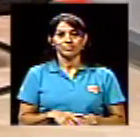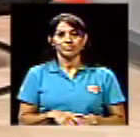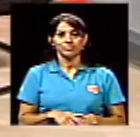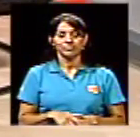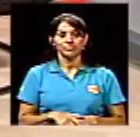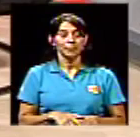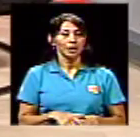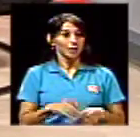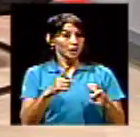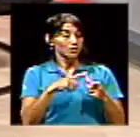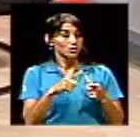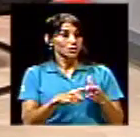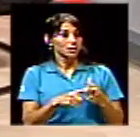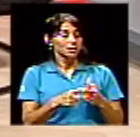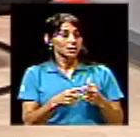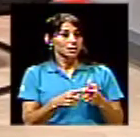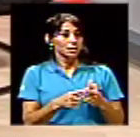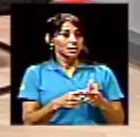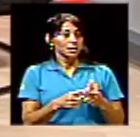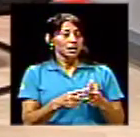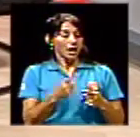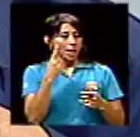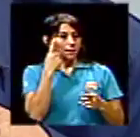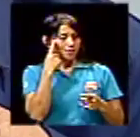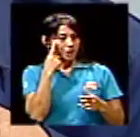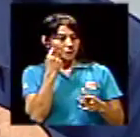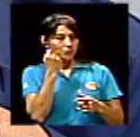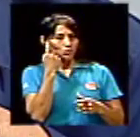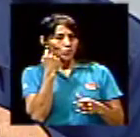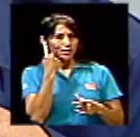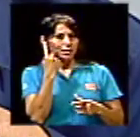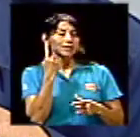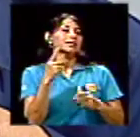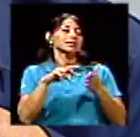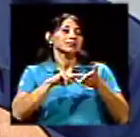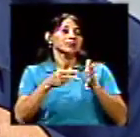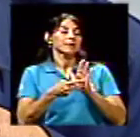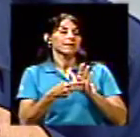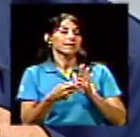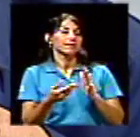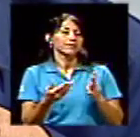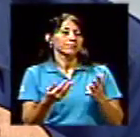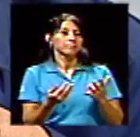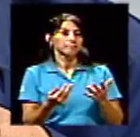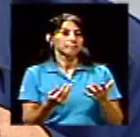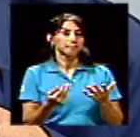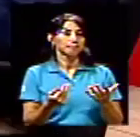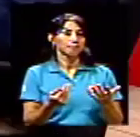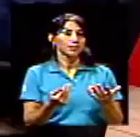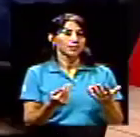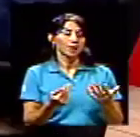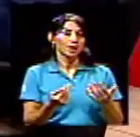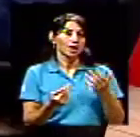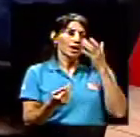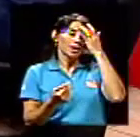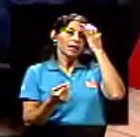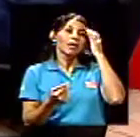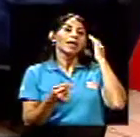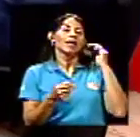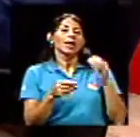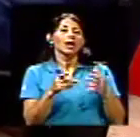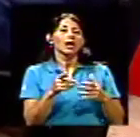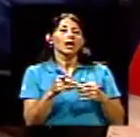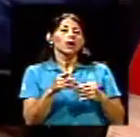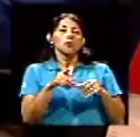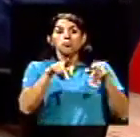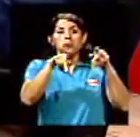Sí, entonces, tal vez, déjeme ver si interpreto, uno estaría en una de ellas disparando en esta